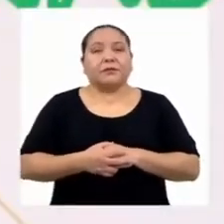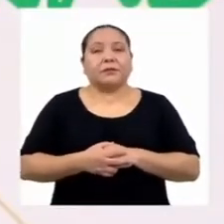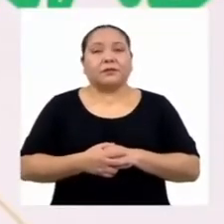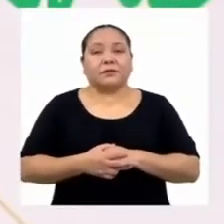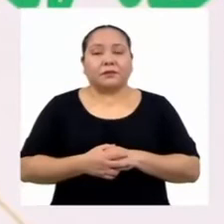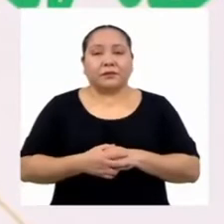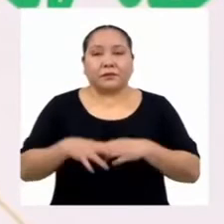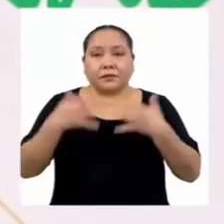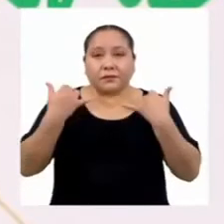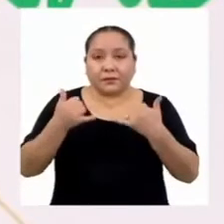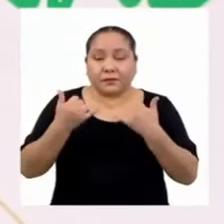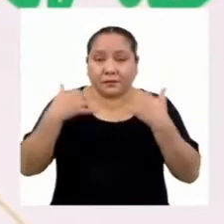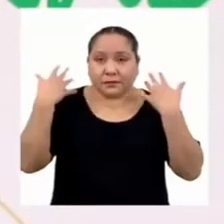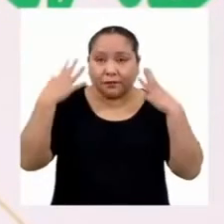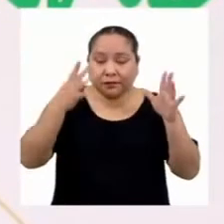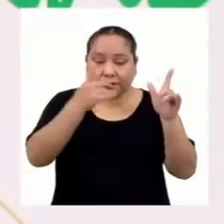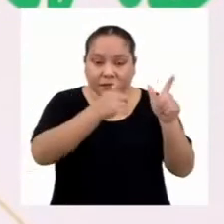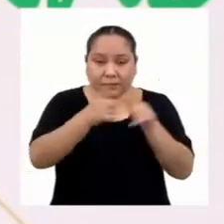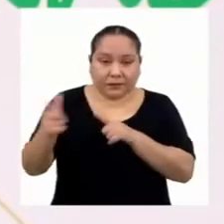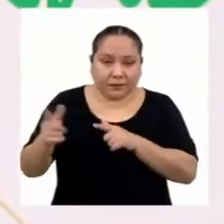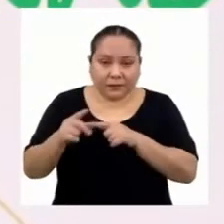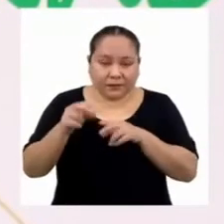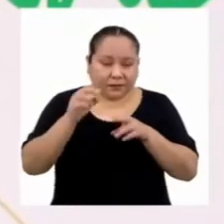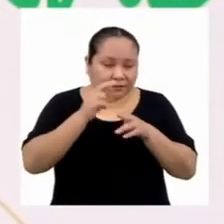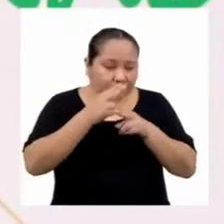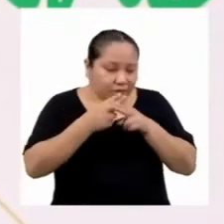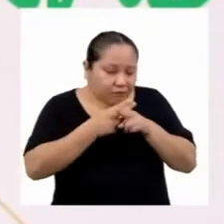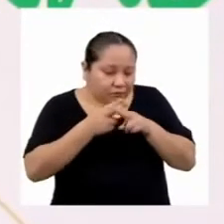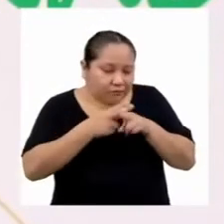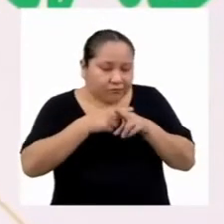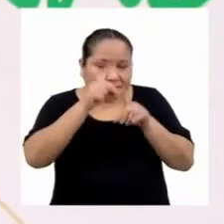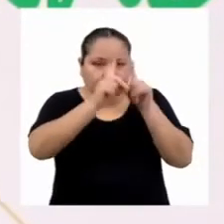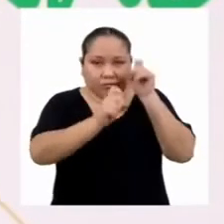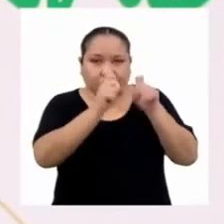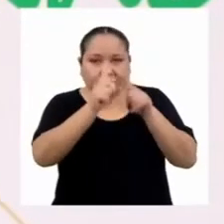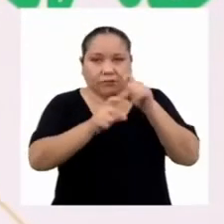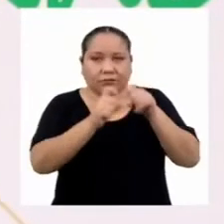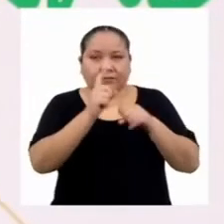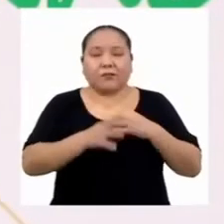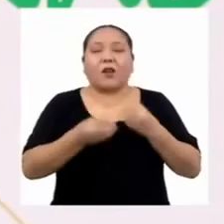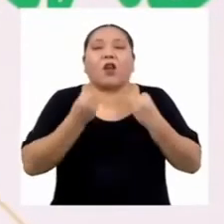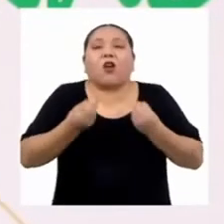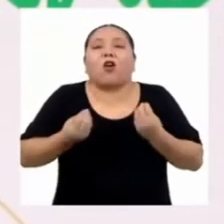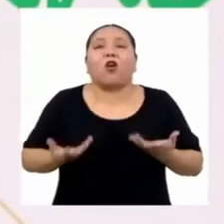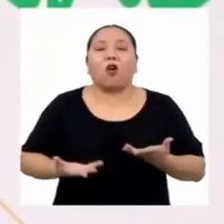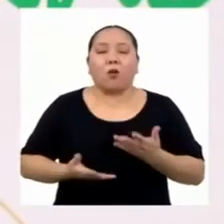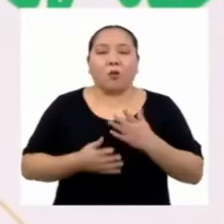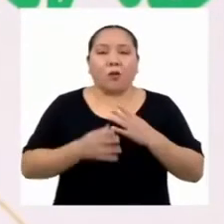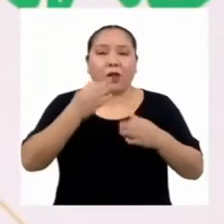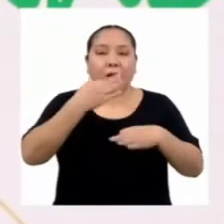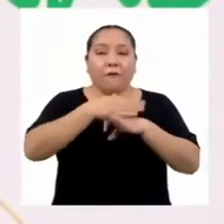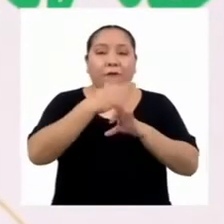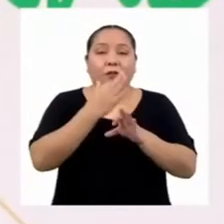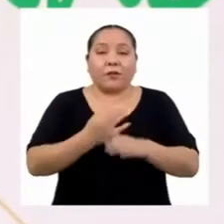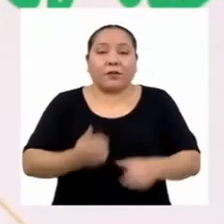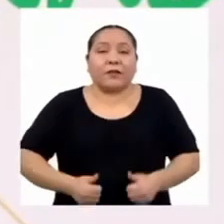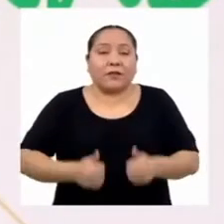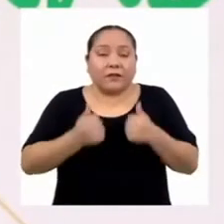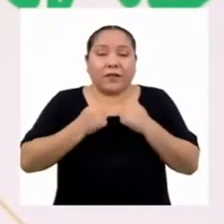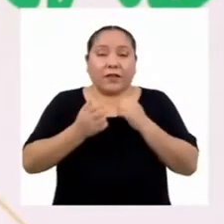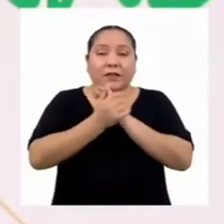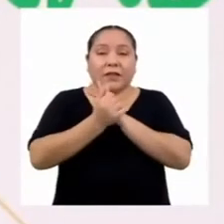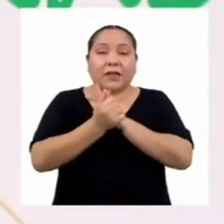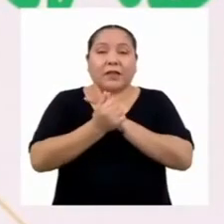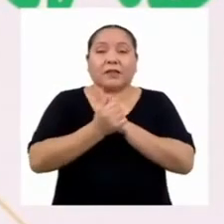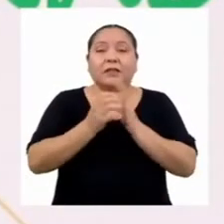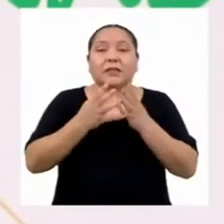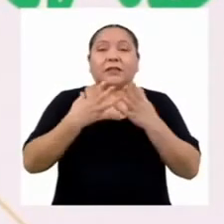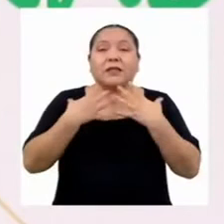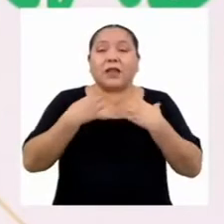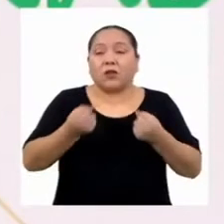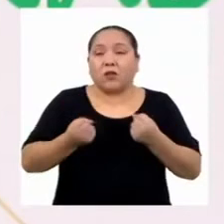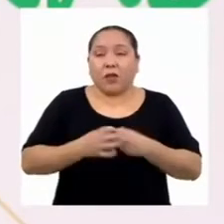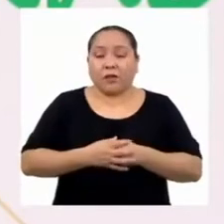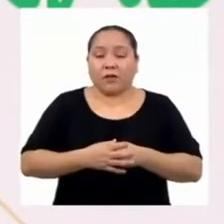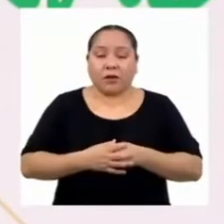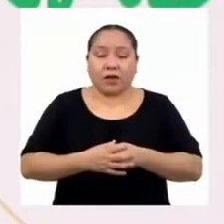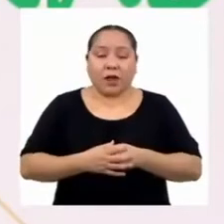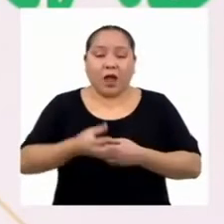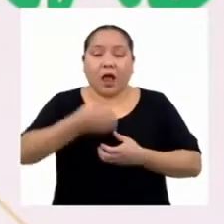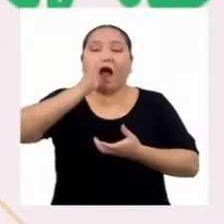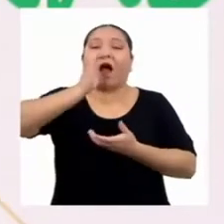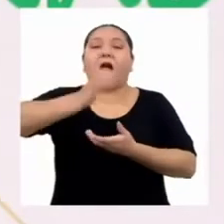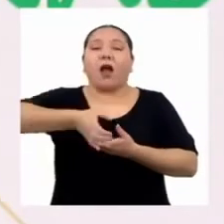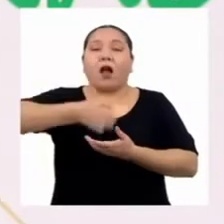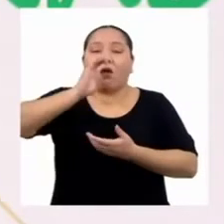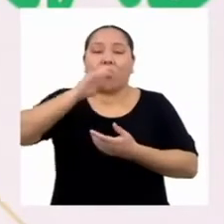Ahora que ya tenemos lista nuestra pequeña encuesta sobre los hábitos de vida saludables más importantes, el consumo de agua y el ejercicio